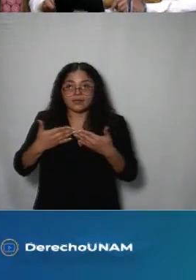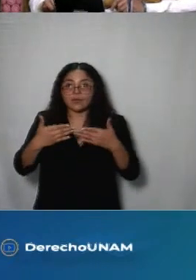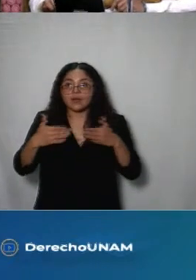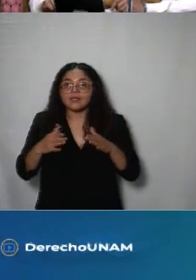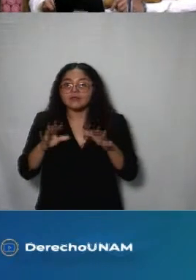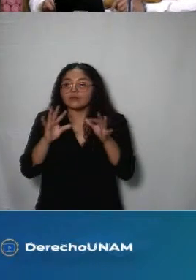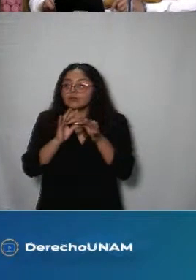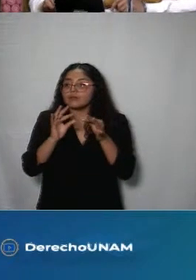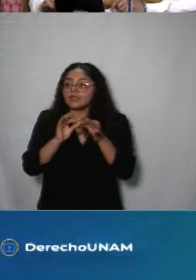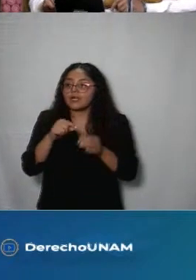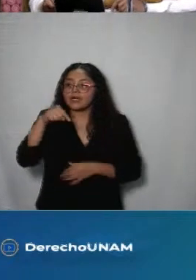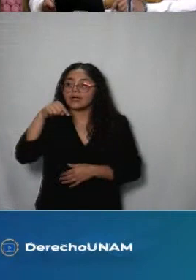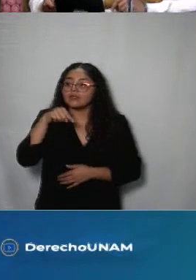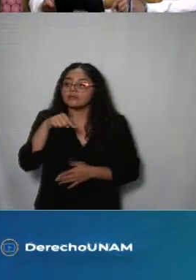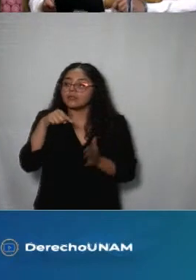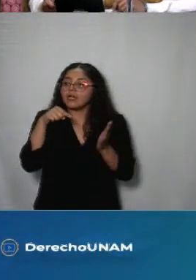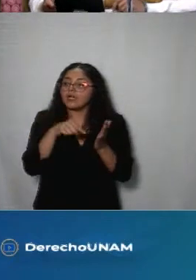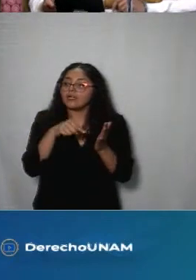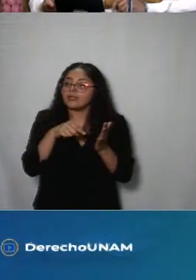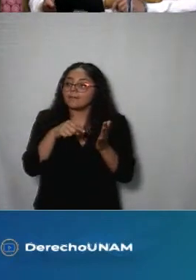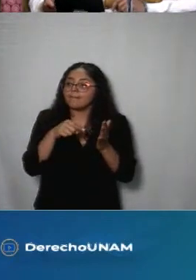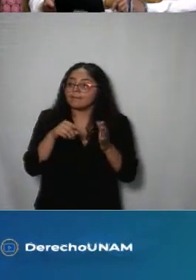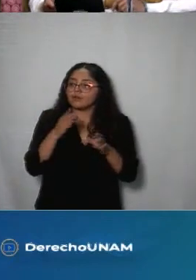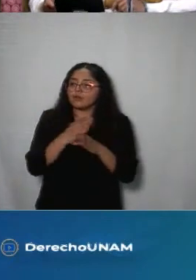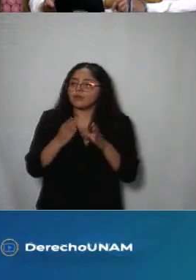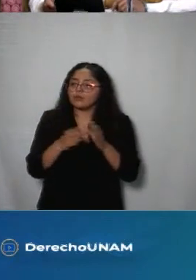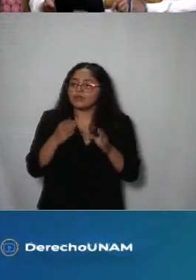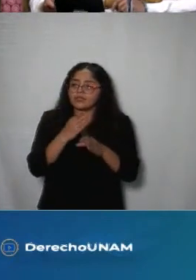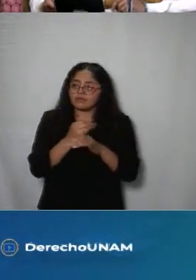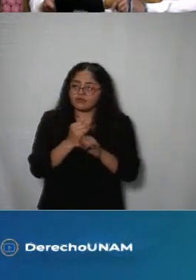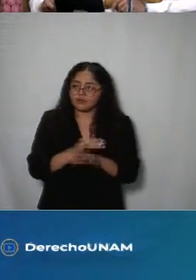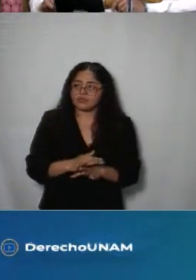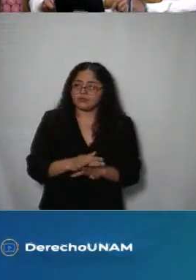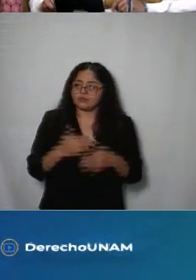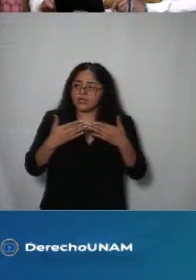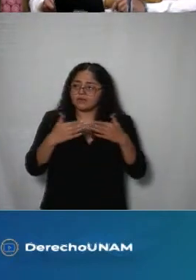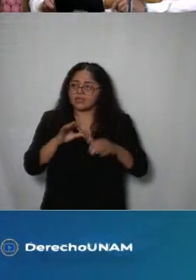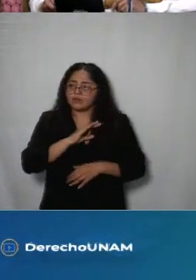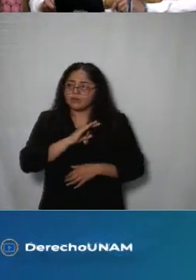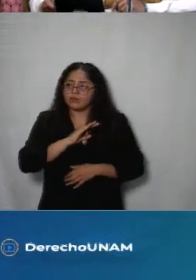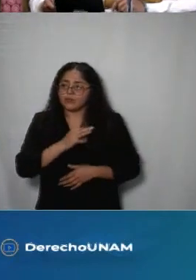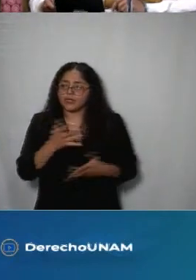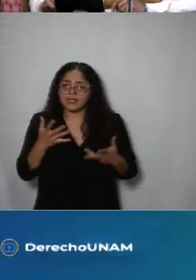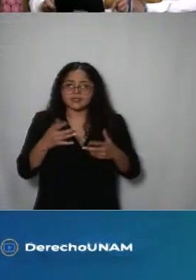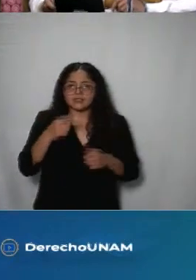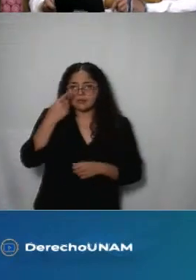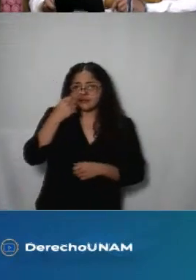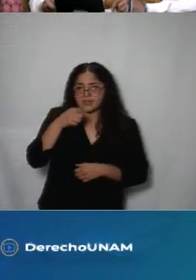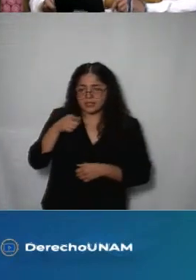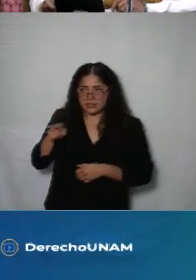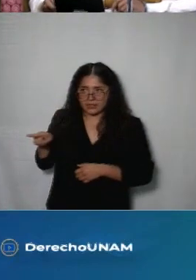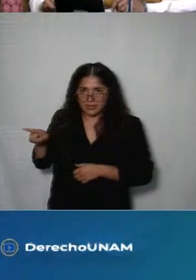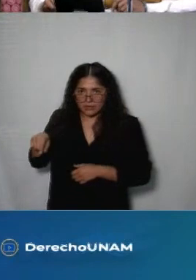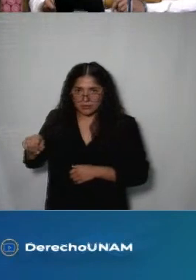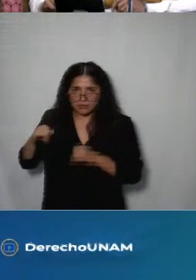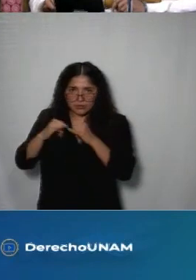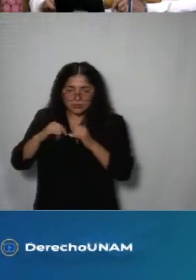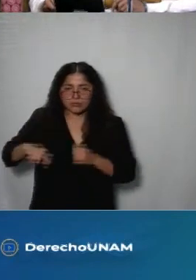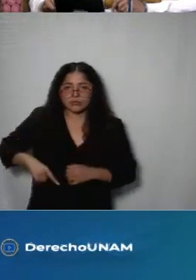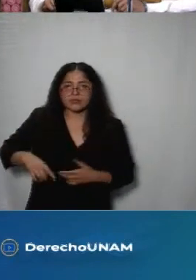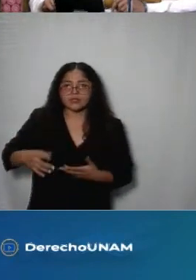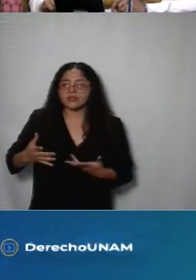ocasión analizamos la información pública sobre programas y acciones sociales en sujetos obligados que